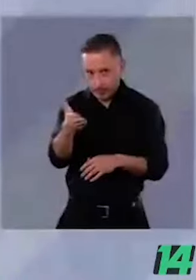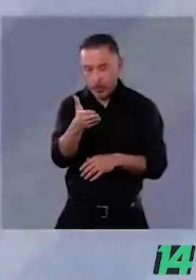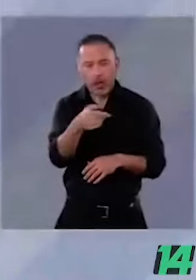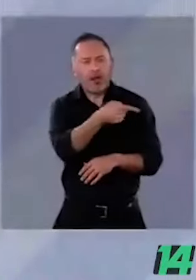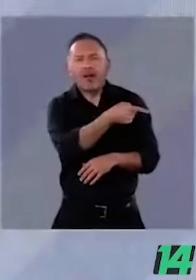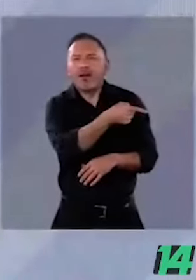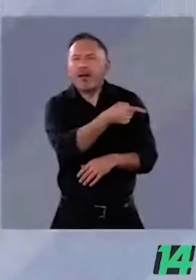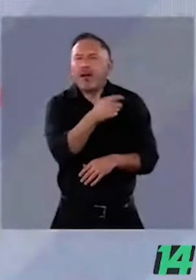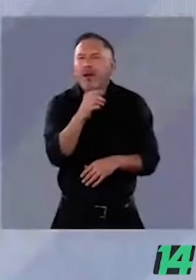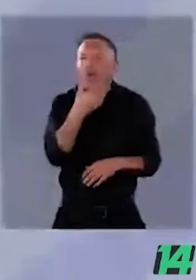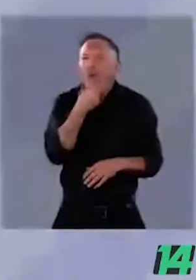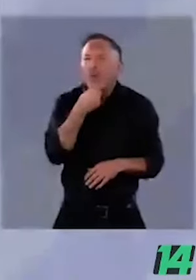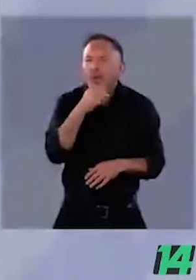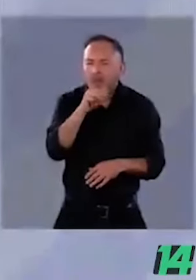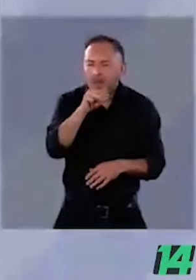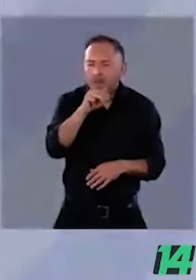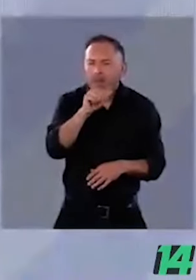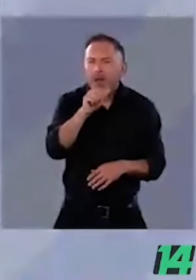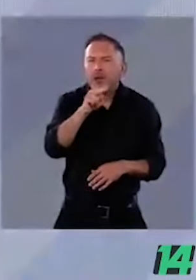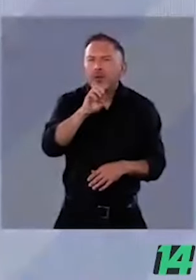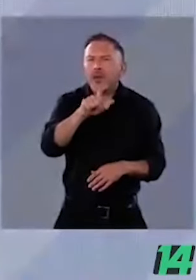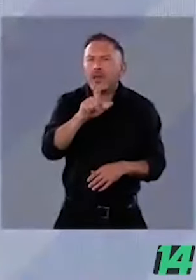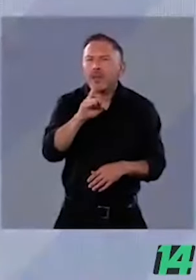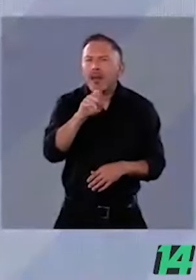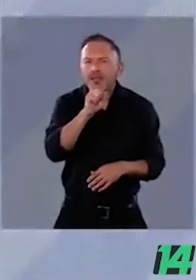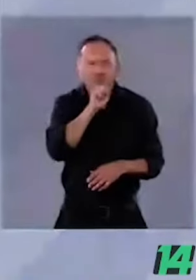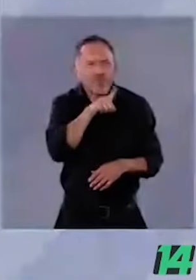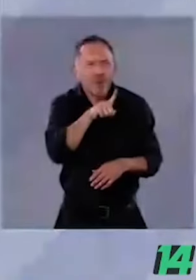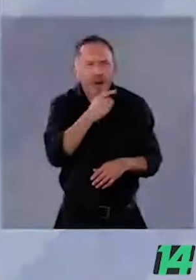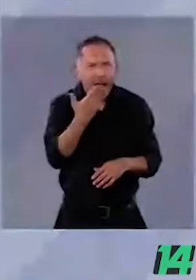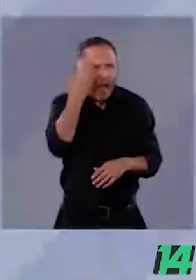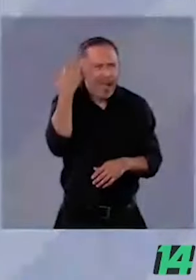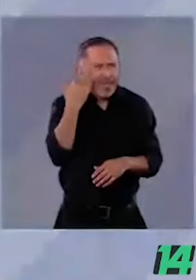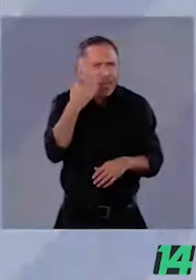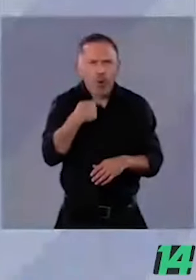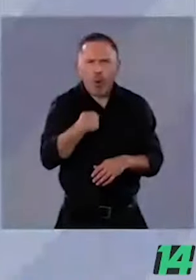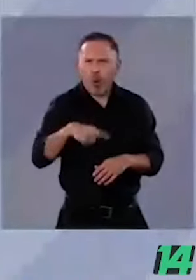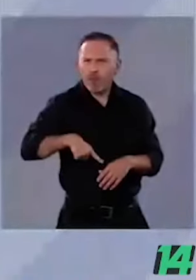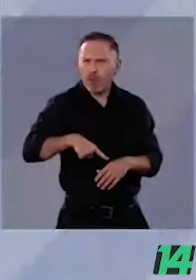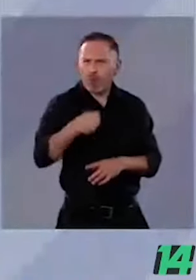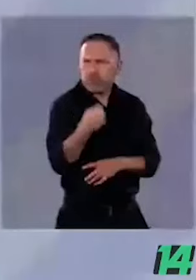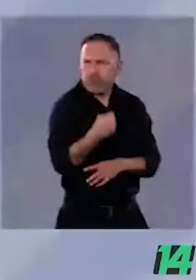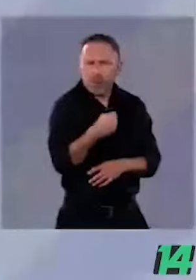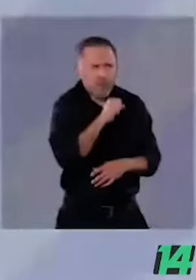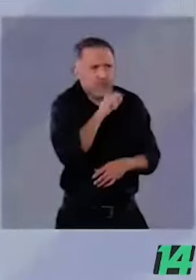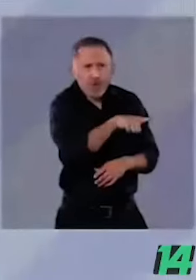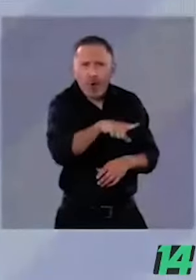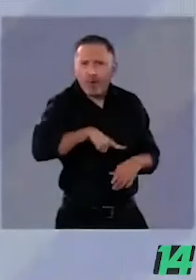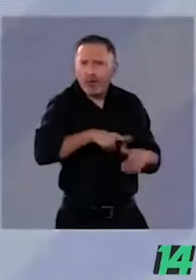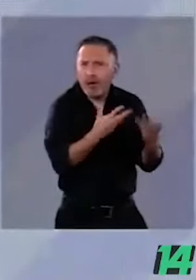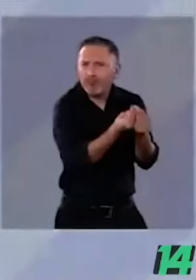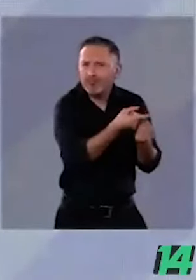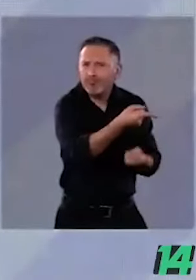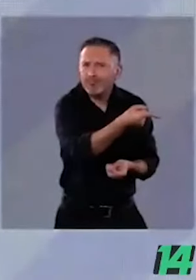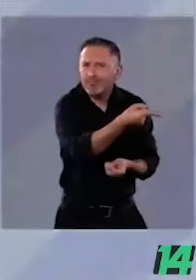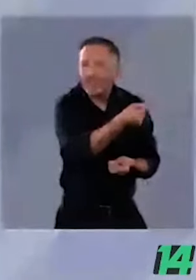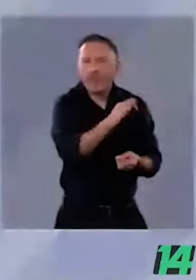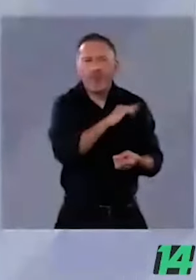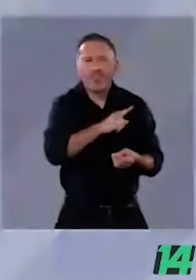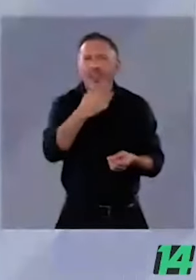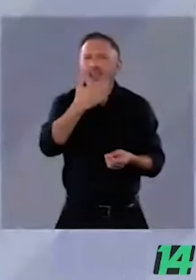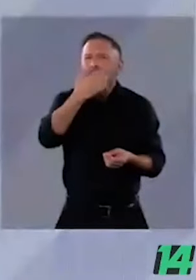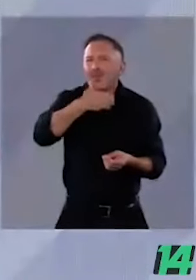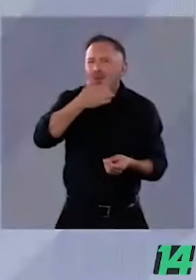uno de los hombres que estaban en gobernación en las épocas del autoritarismo, el que se robó la elección de Cuauhtémoc Cárdenas. No tienen